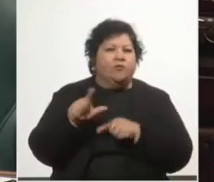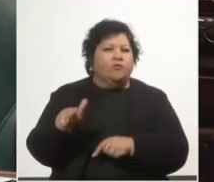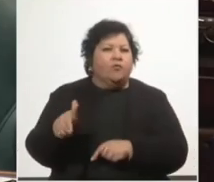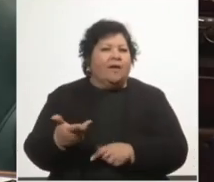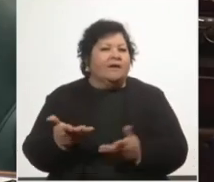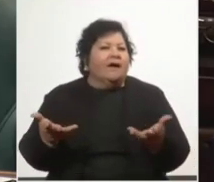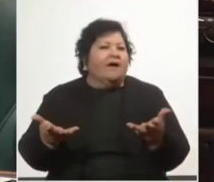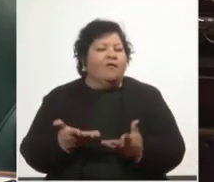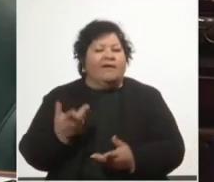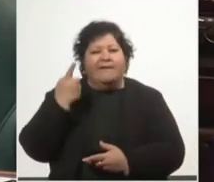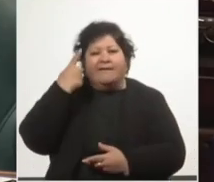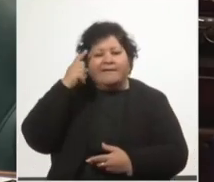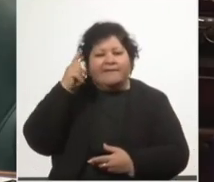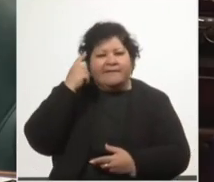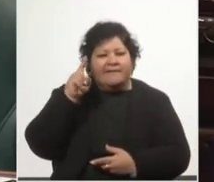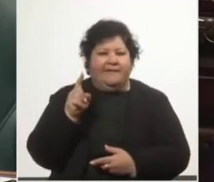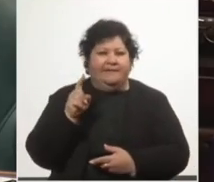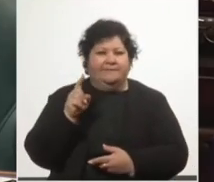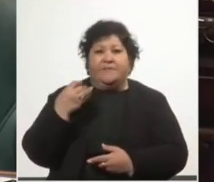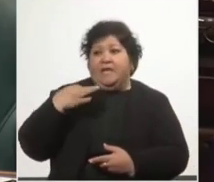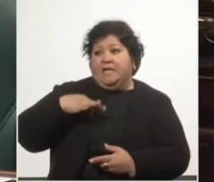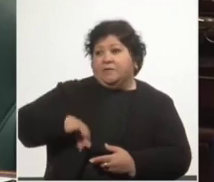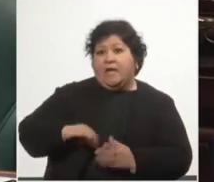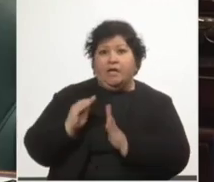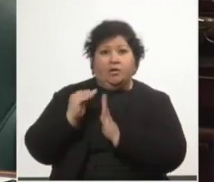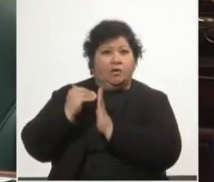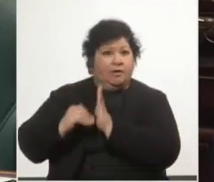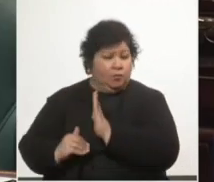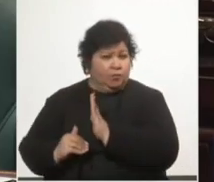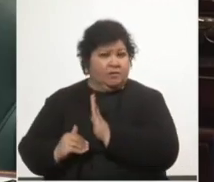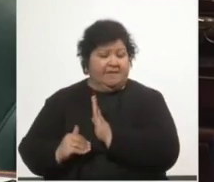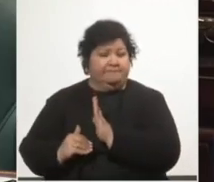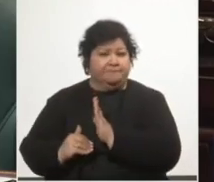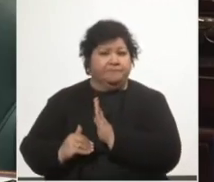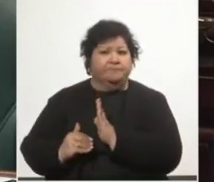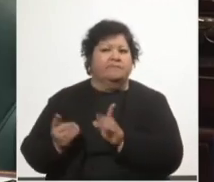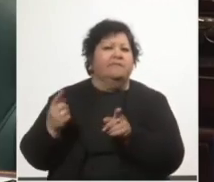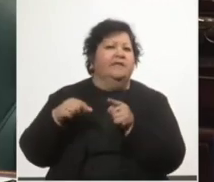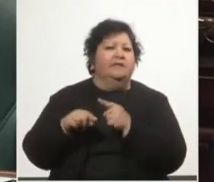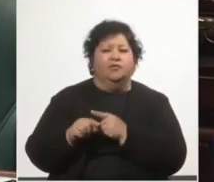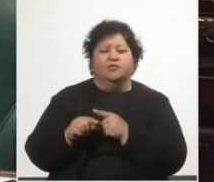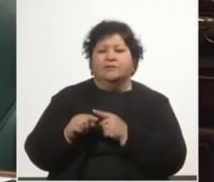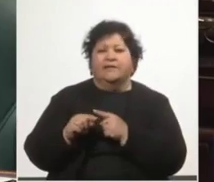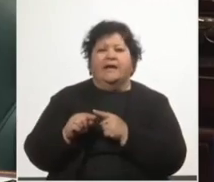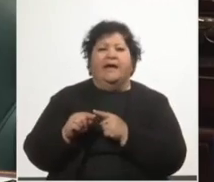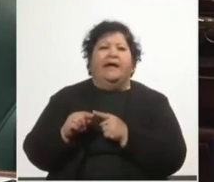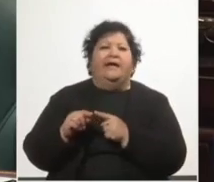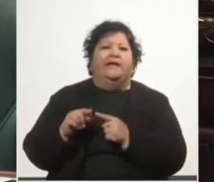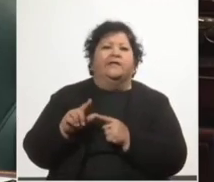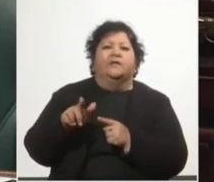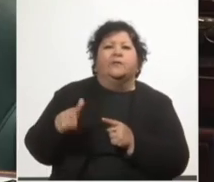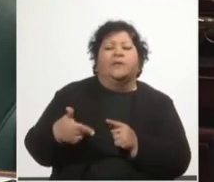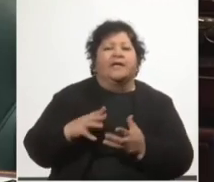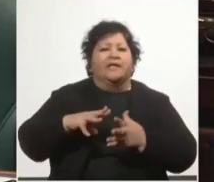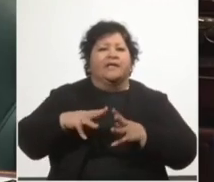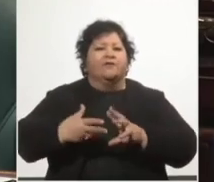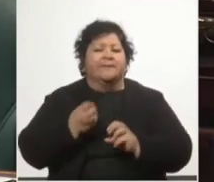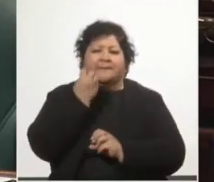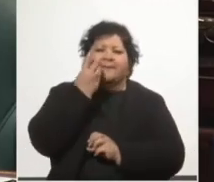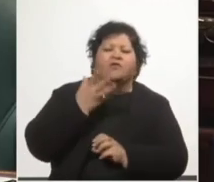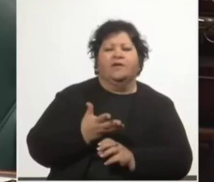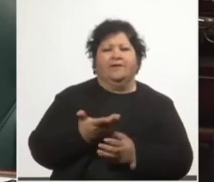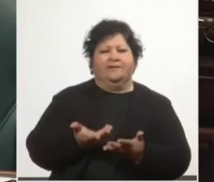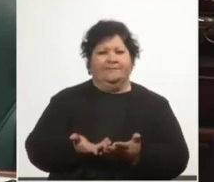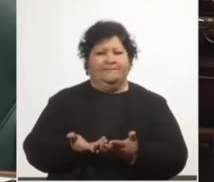reducción del gasto y de los salarios, como inútil y perimido mecanismo para incentivar la oferta. Una vez más se demuestra